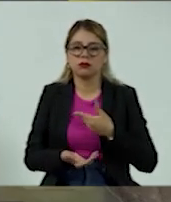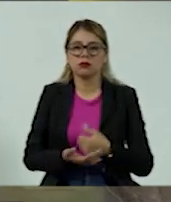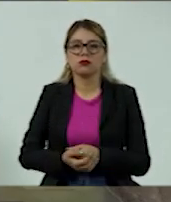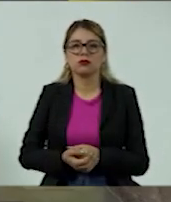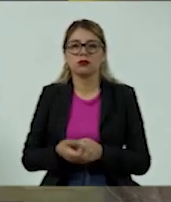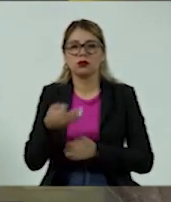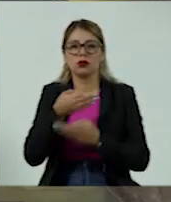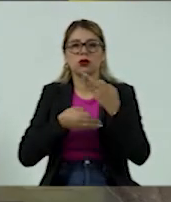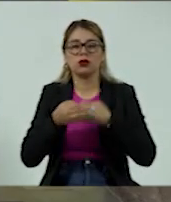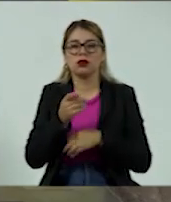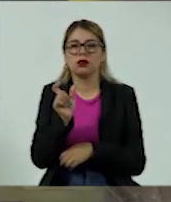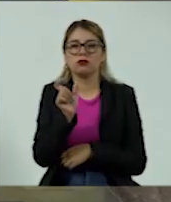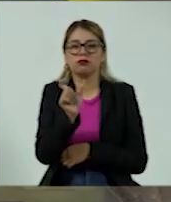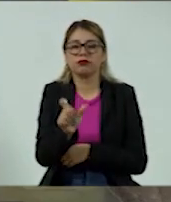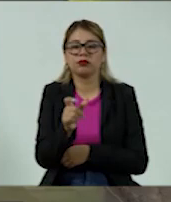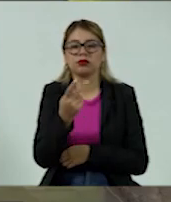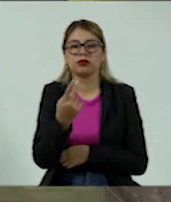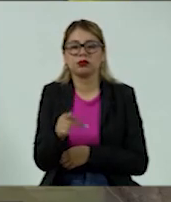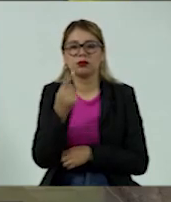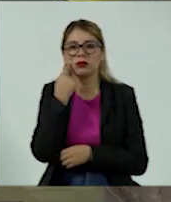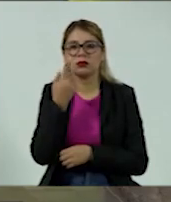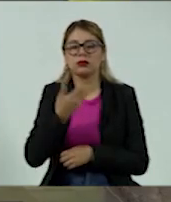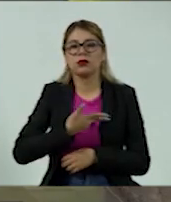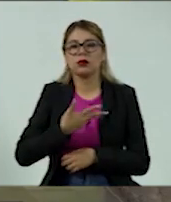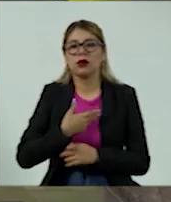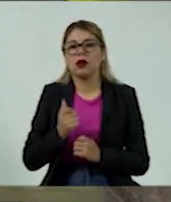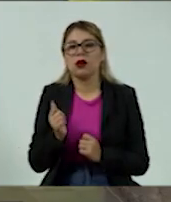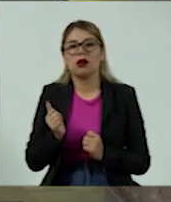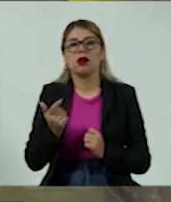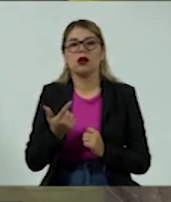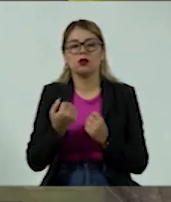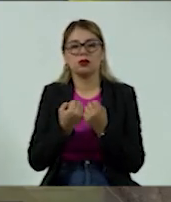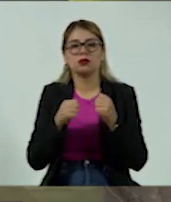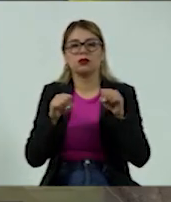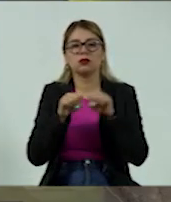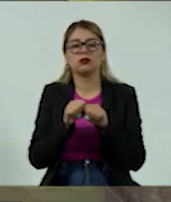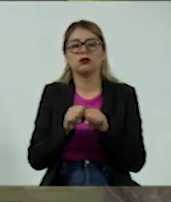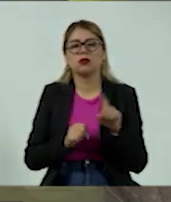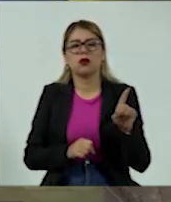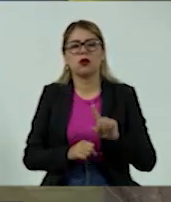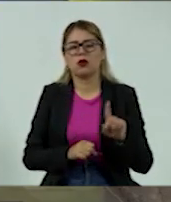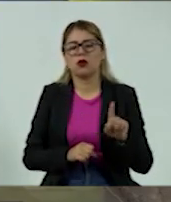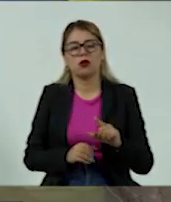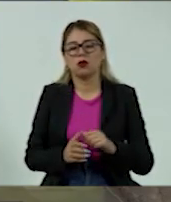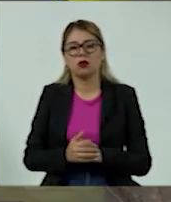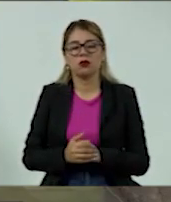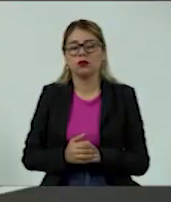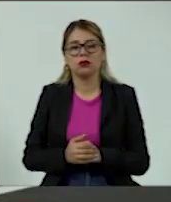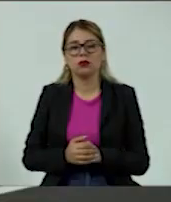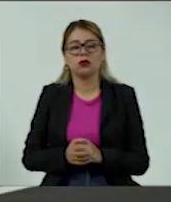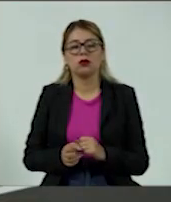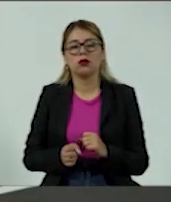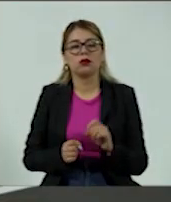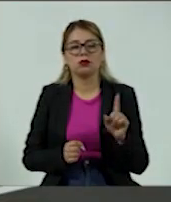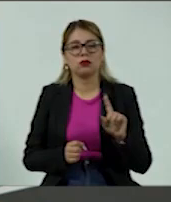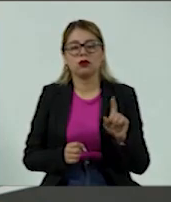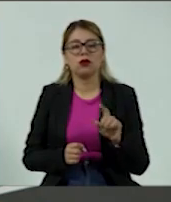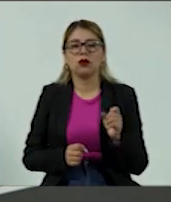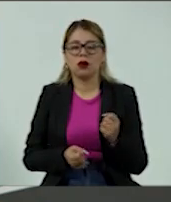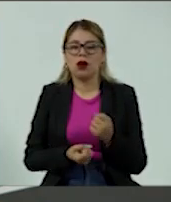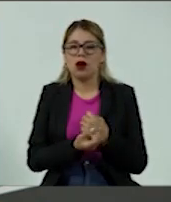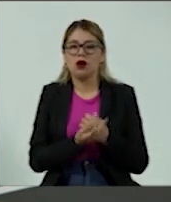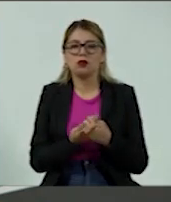todas las tarjetas de crédito vienen por default con alguna especie de seguro, ¿verdad? No todas, las tiendas